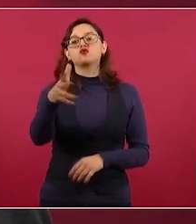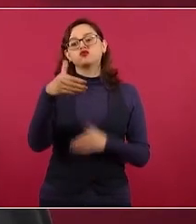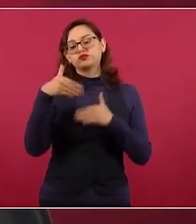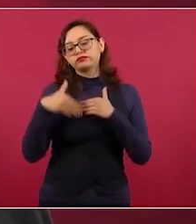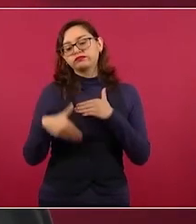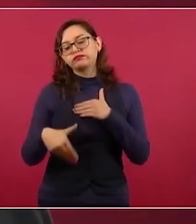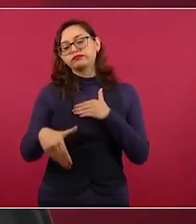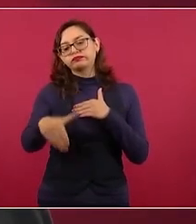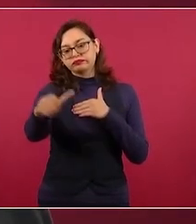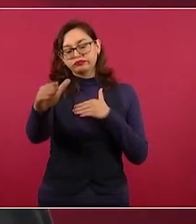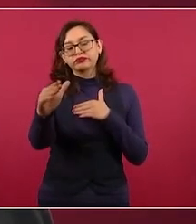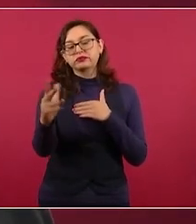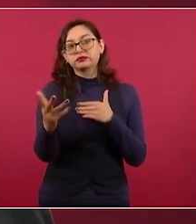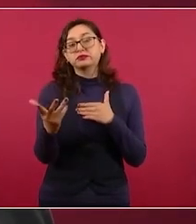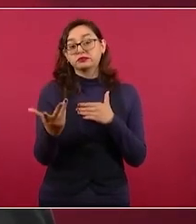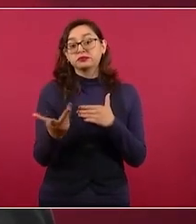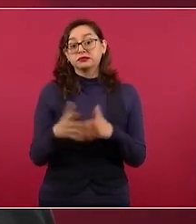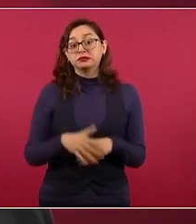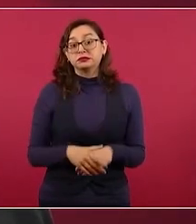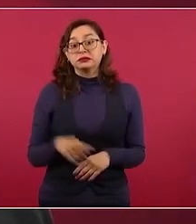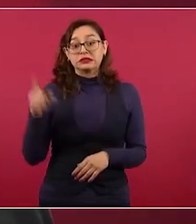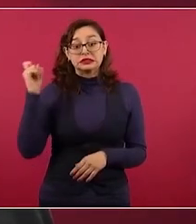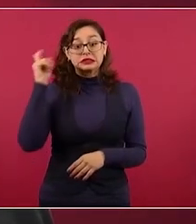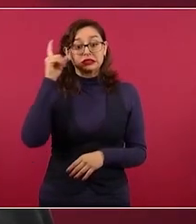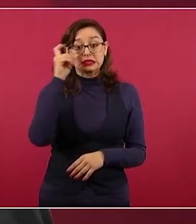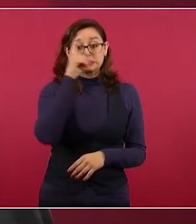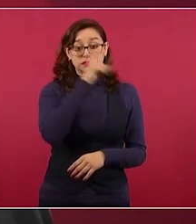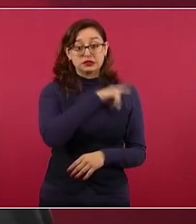un asunto complicado